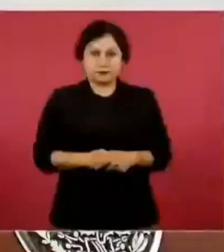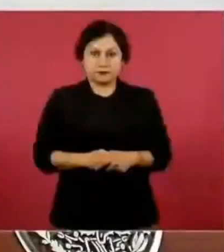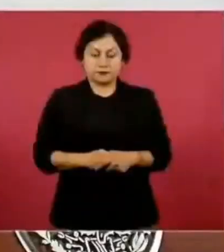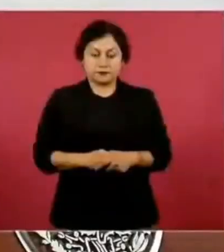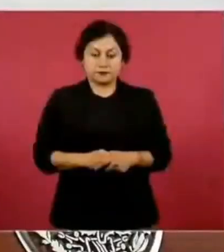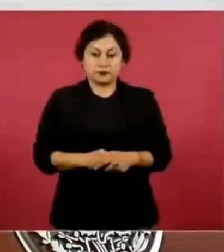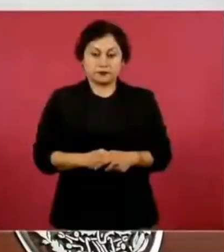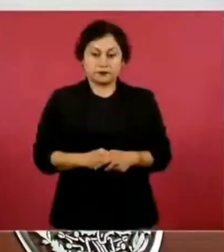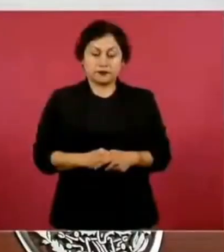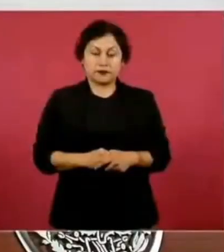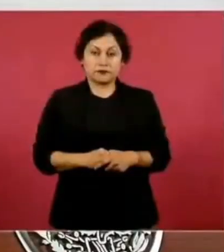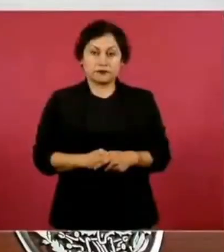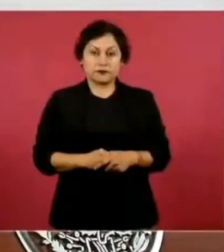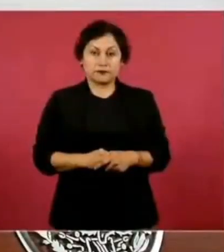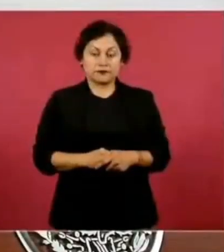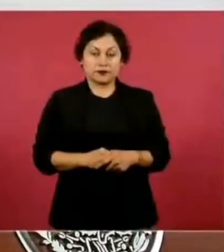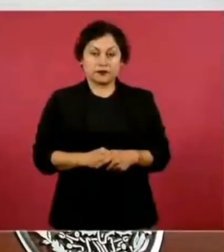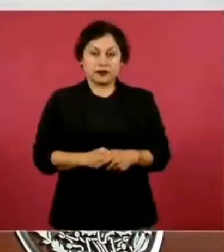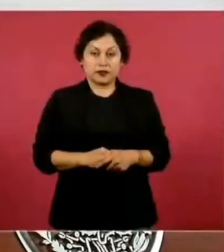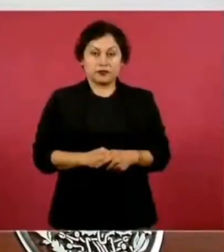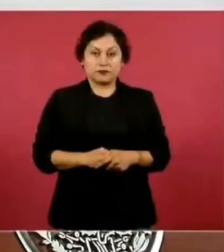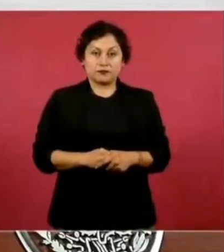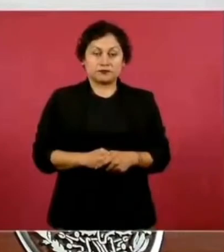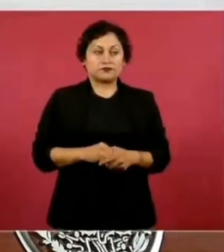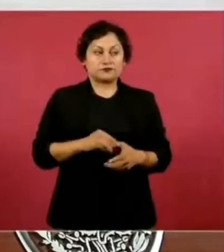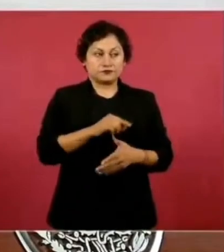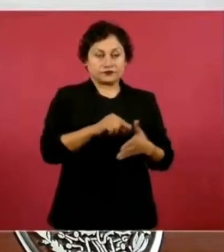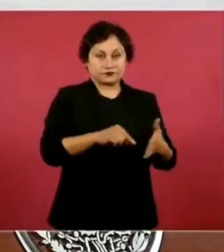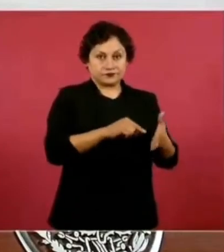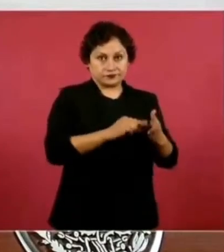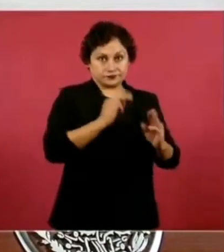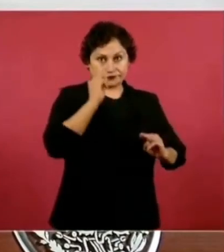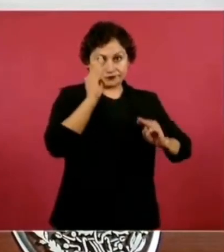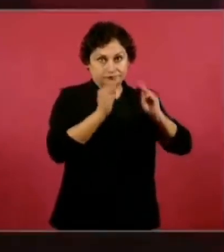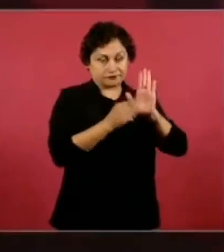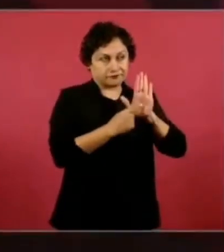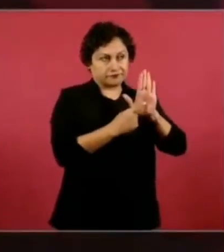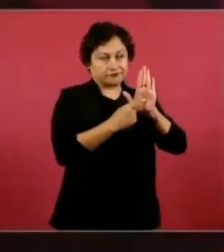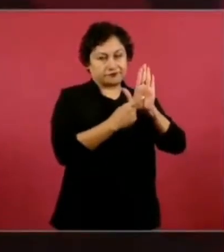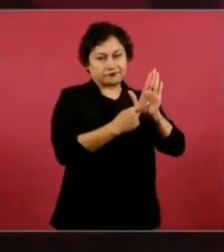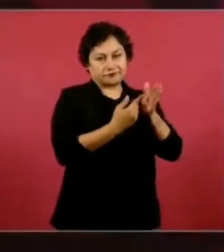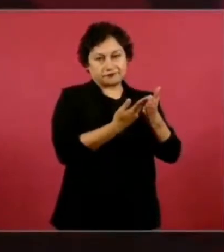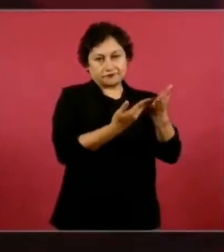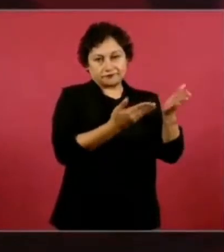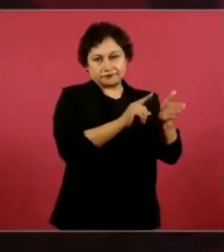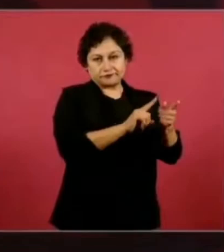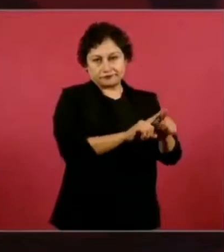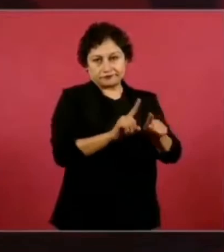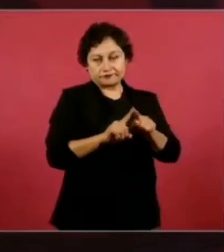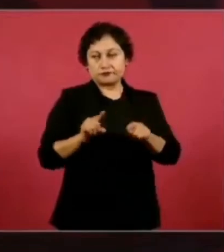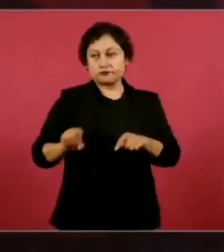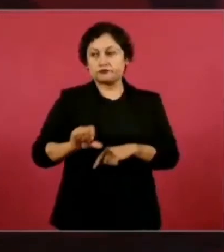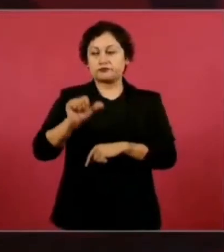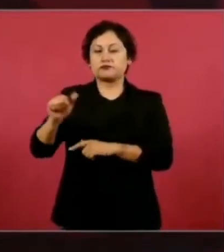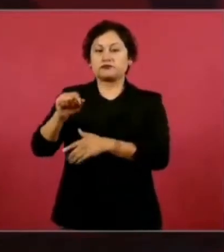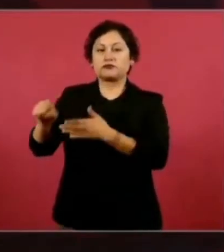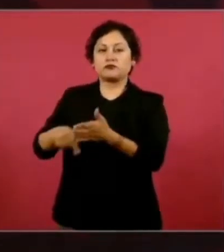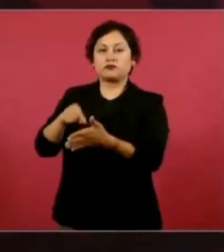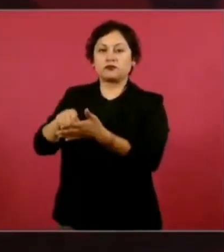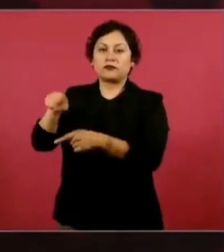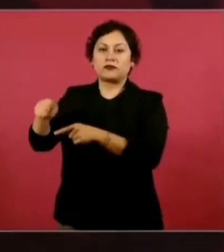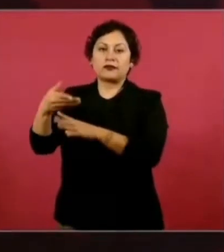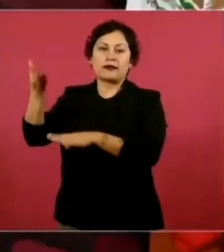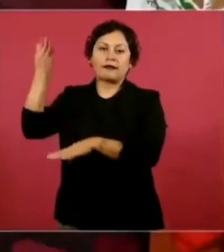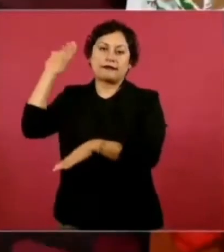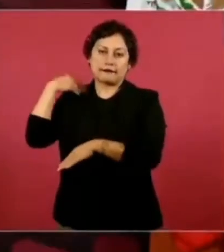casa donde él vivió en el centro de Veracruz pero vamos